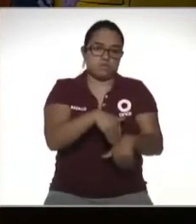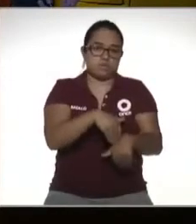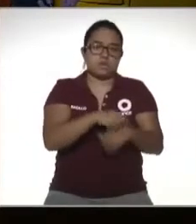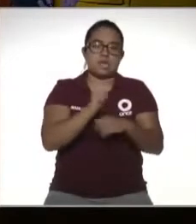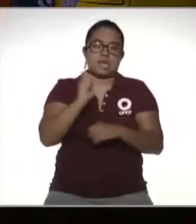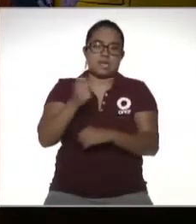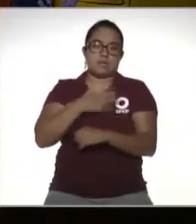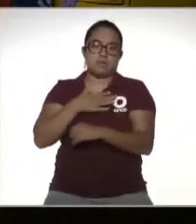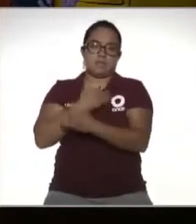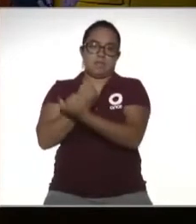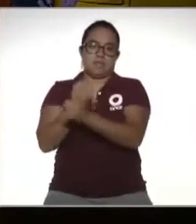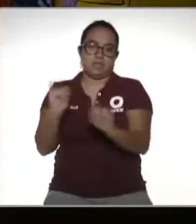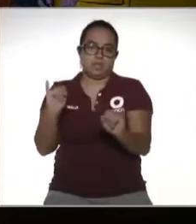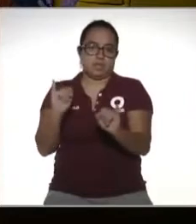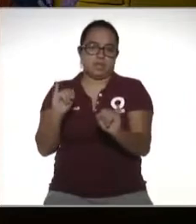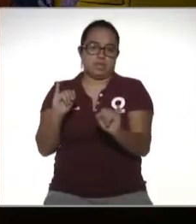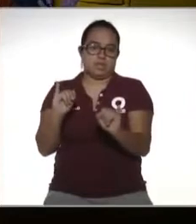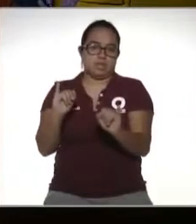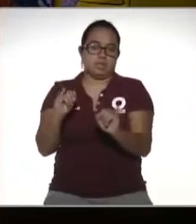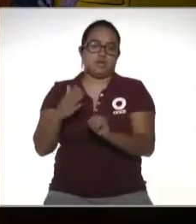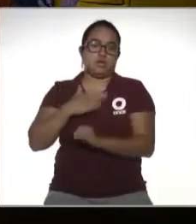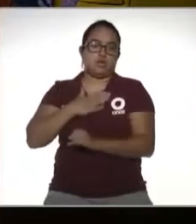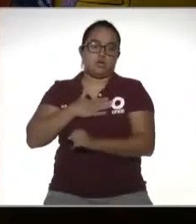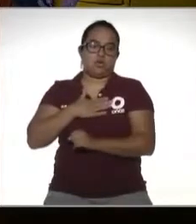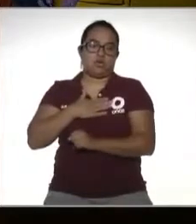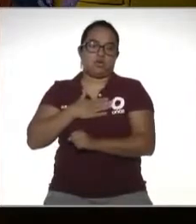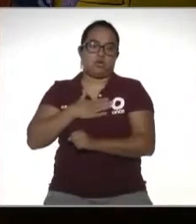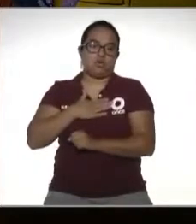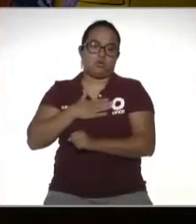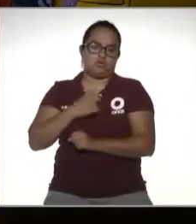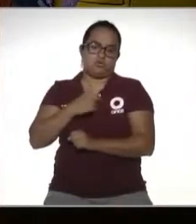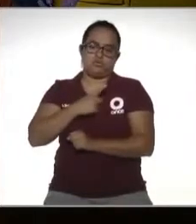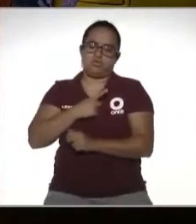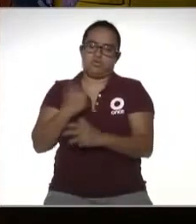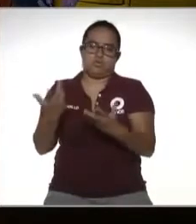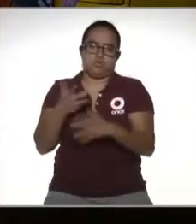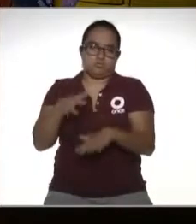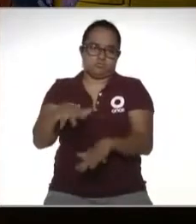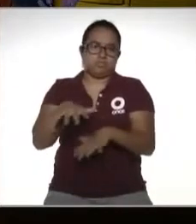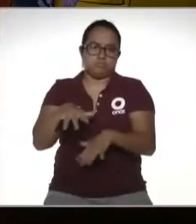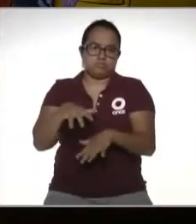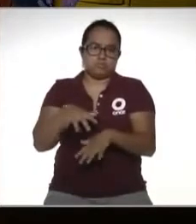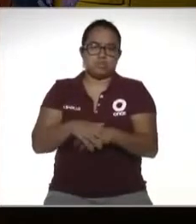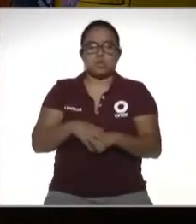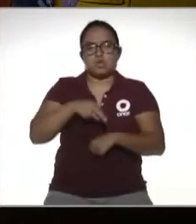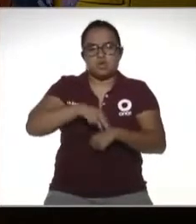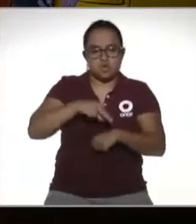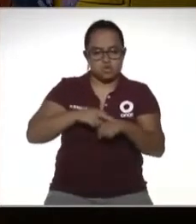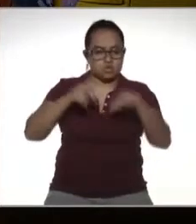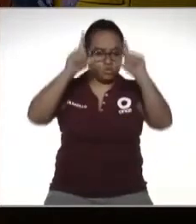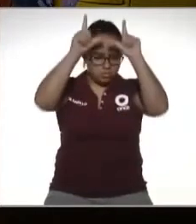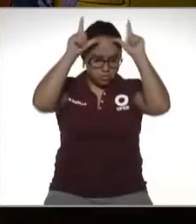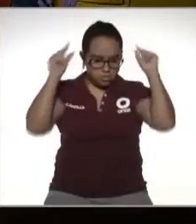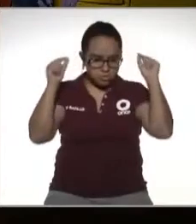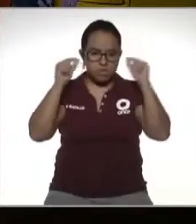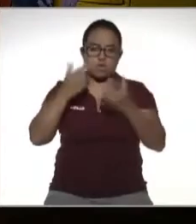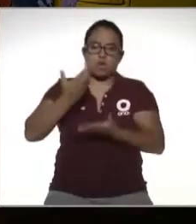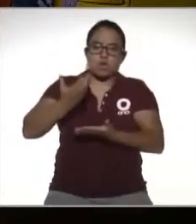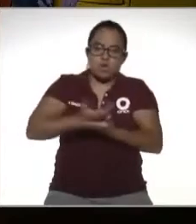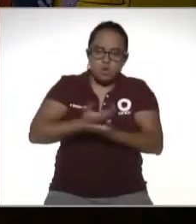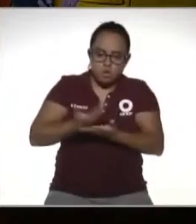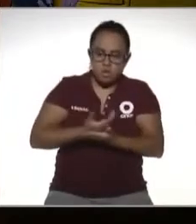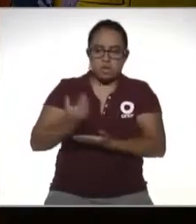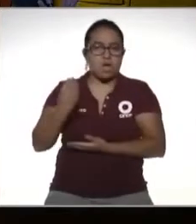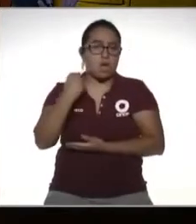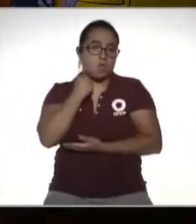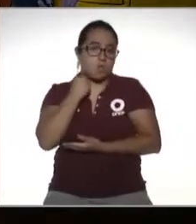independientes o manejarse ellos por su propia cuenta médicos enfermeras contadores